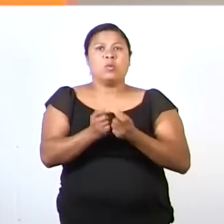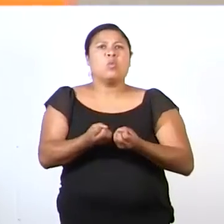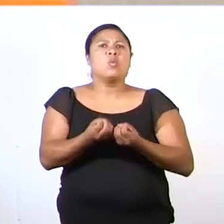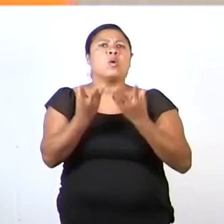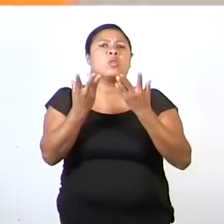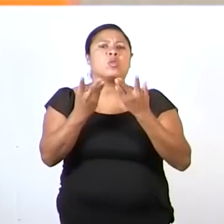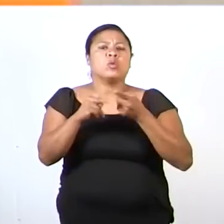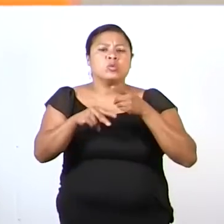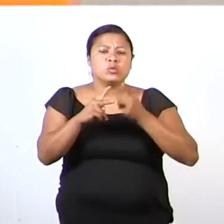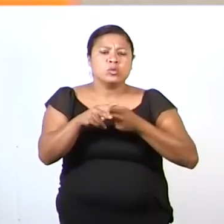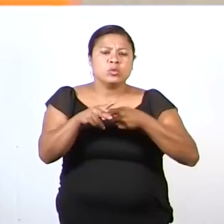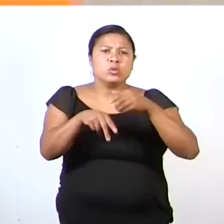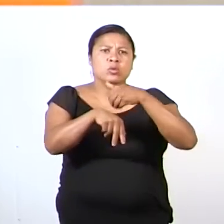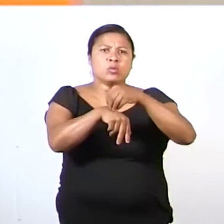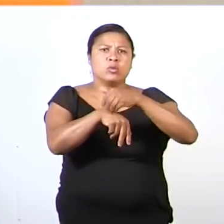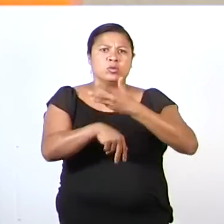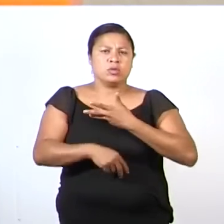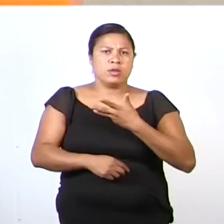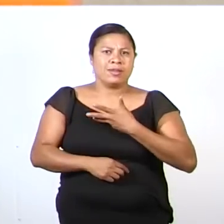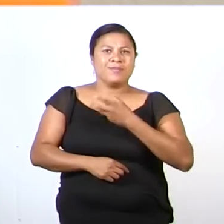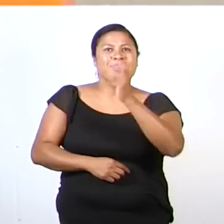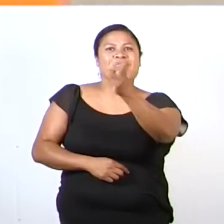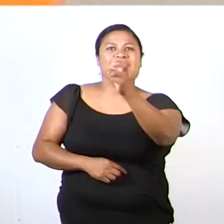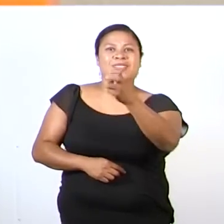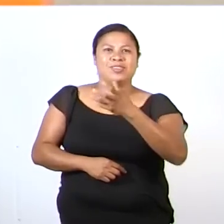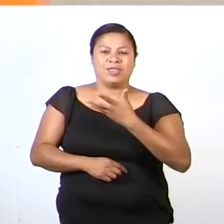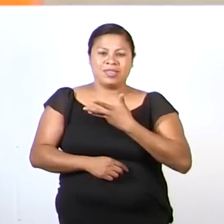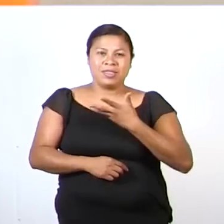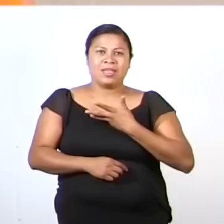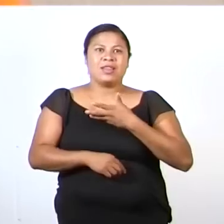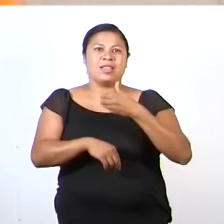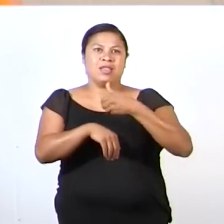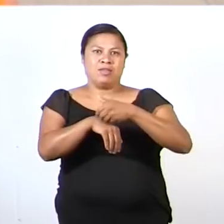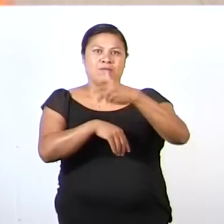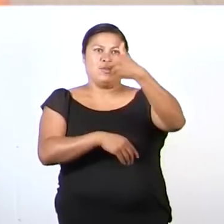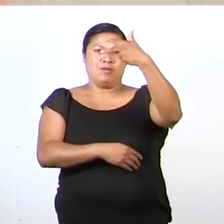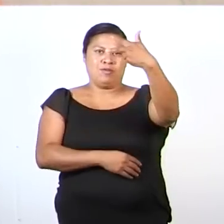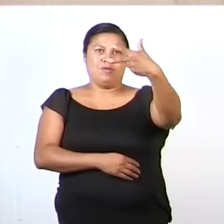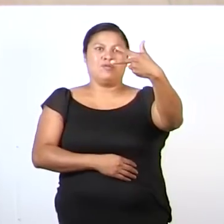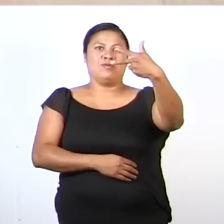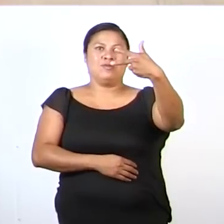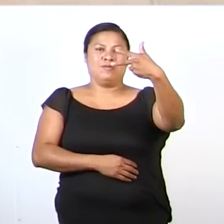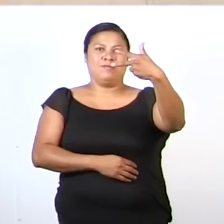elementos tiene? Exacto. Tiene ocho elementos.